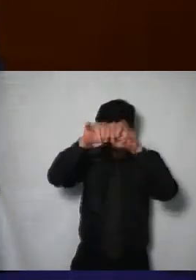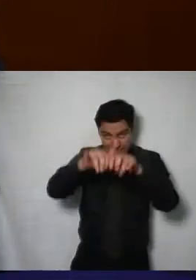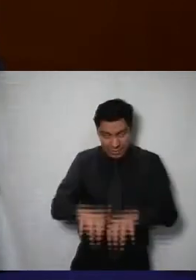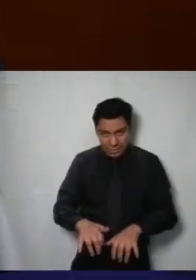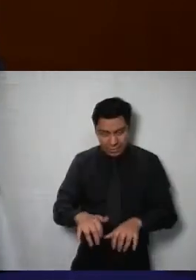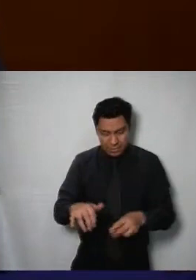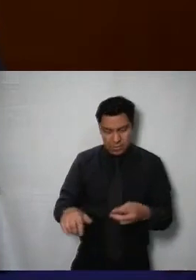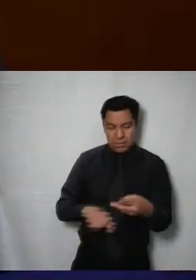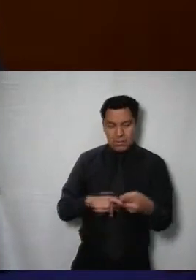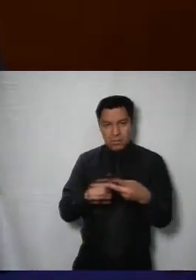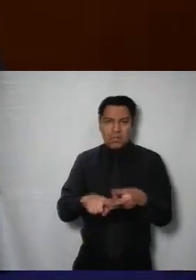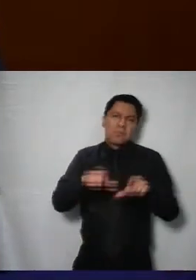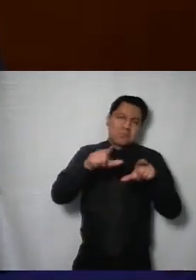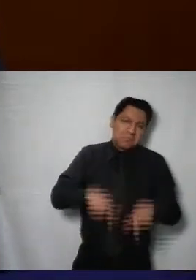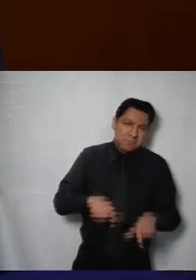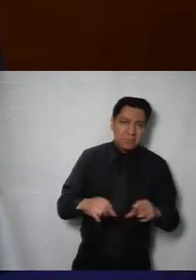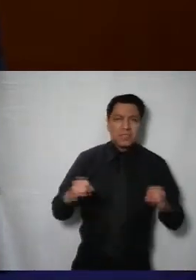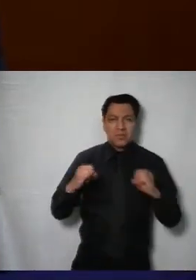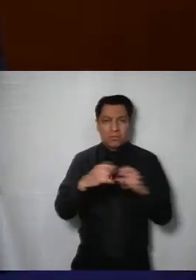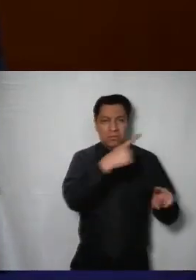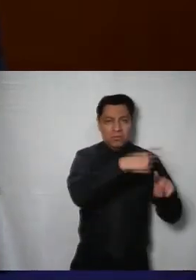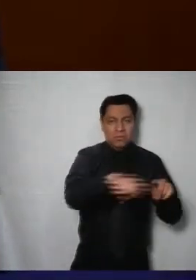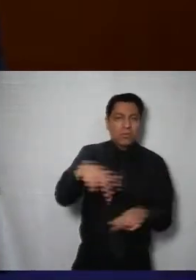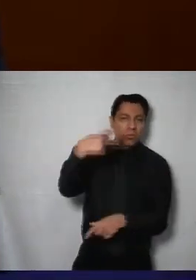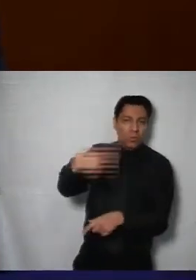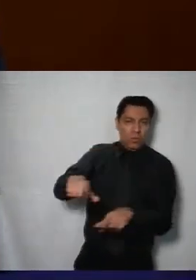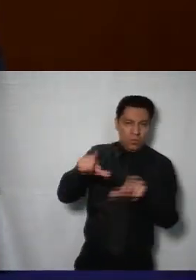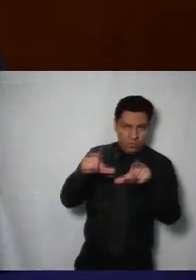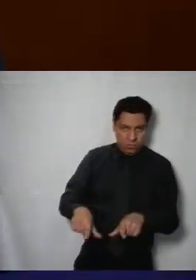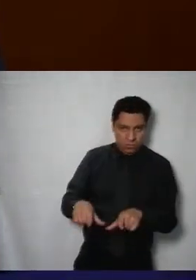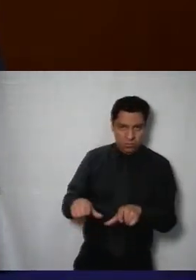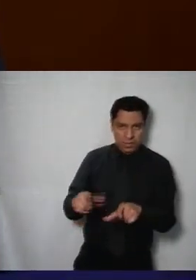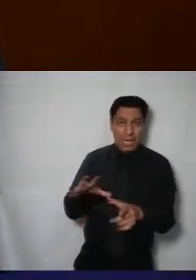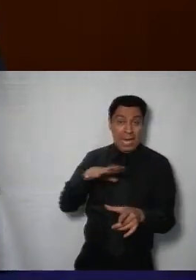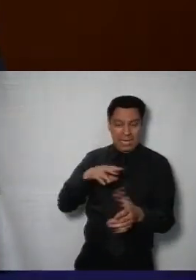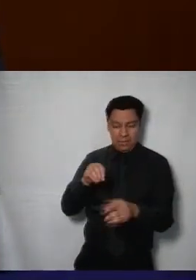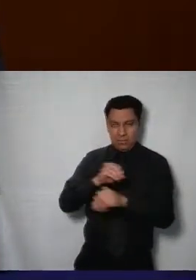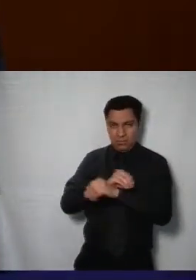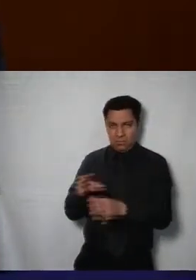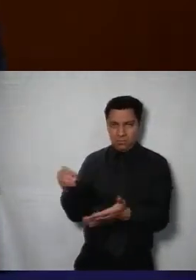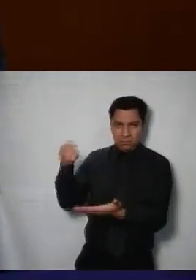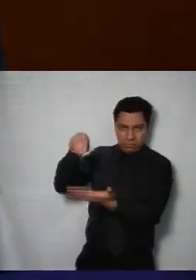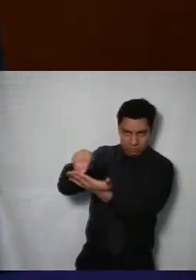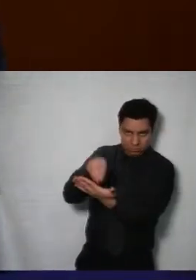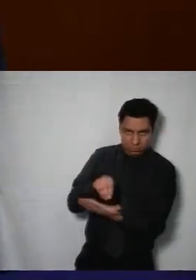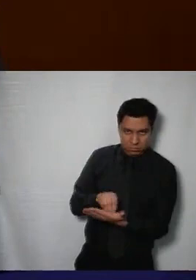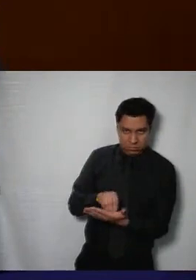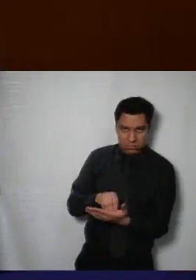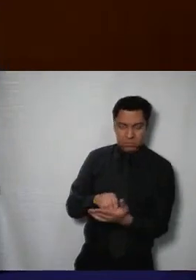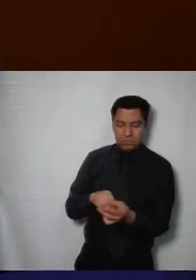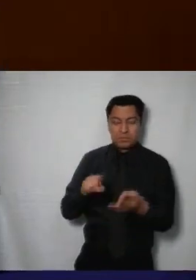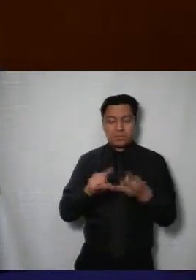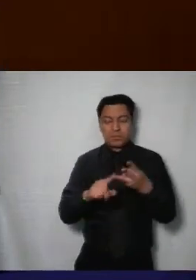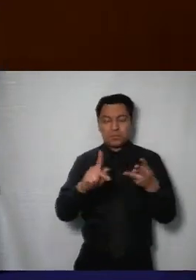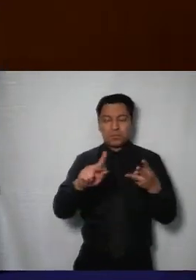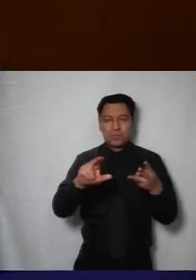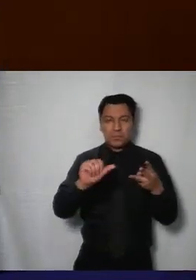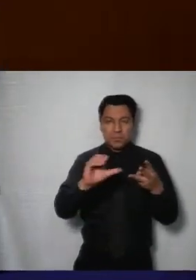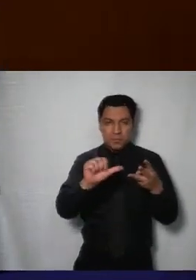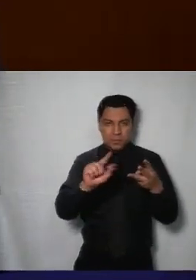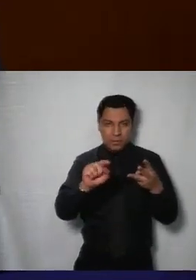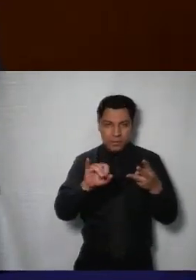y en el sitio electrónico de las instituciones que corresponden en cumplimiento a sus obligaciones de transparencia la proactiva